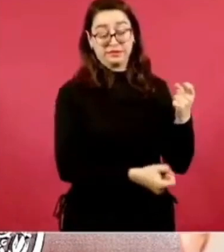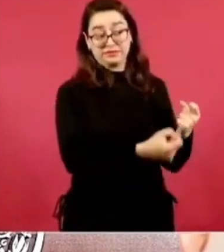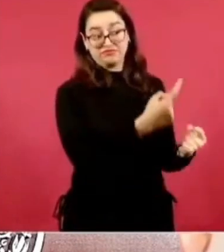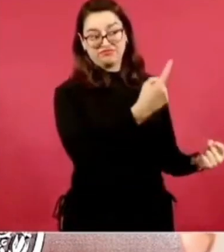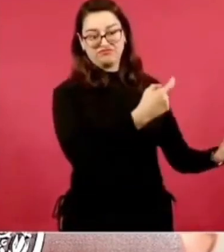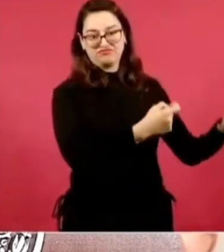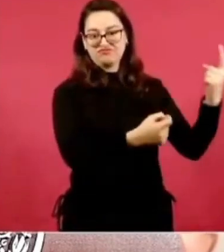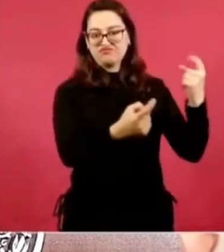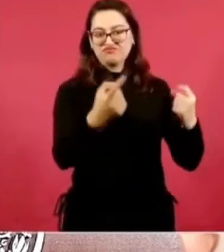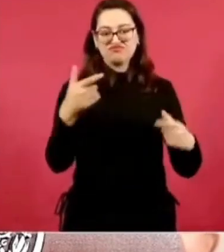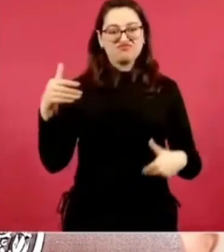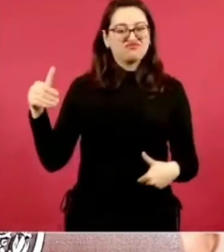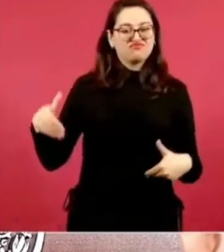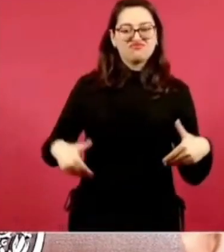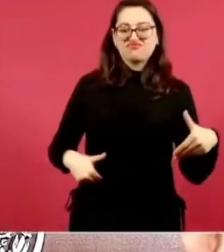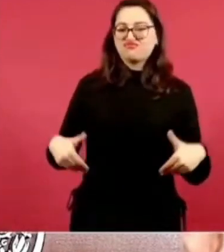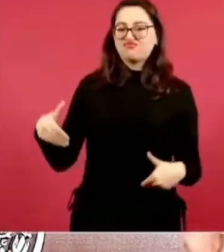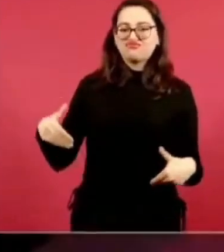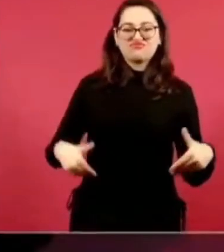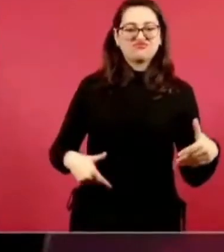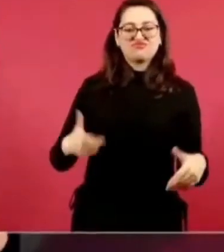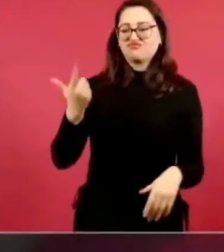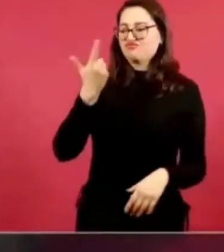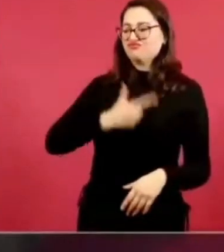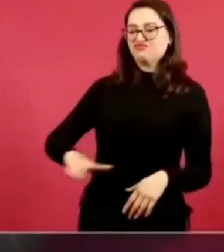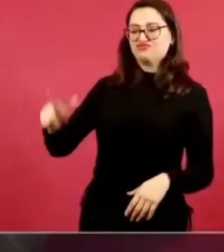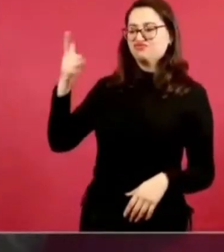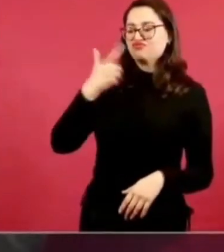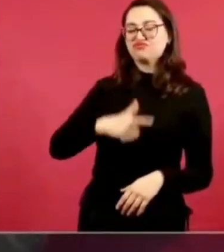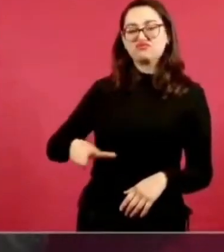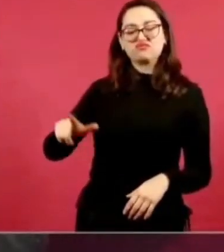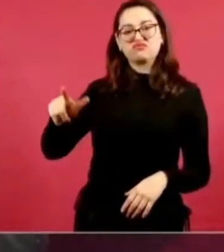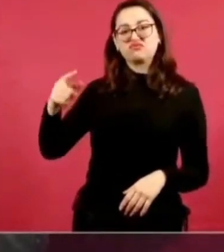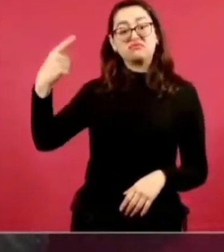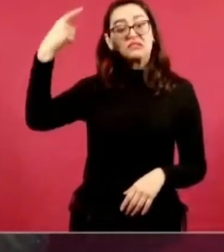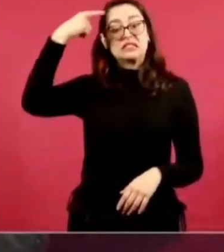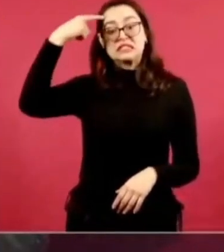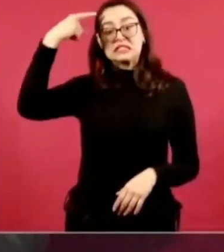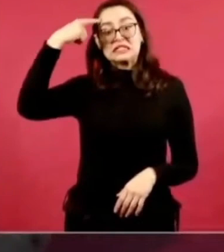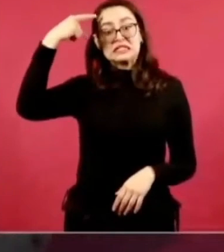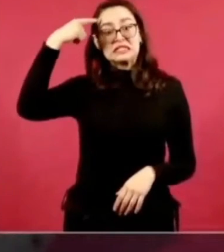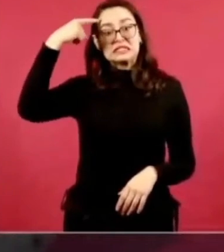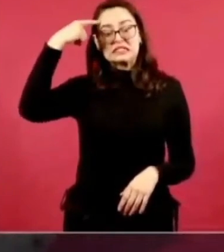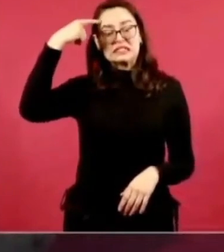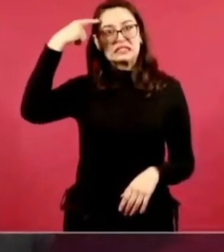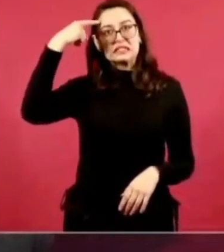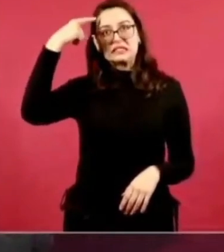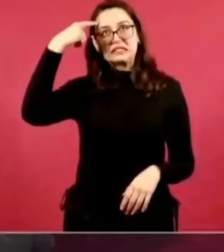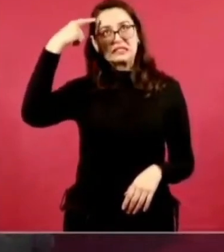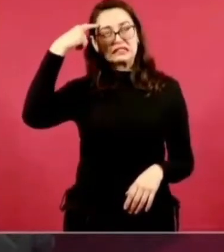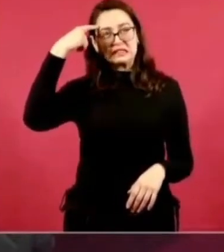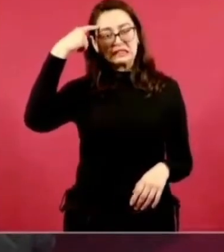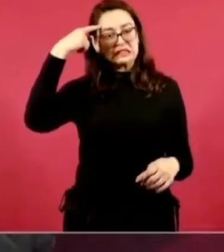todo lo vuelven ideología, se olvidan